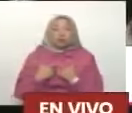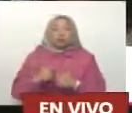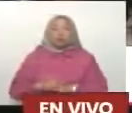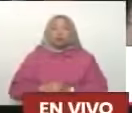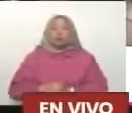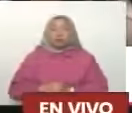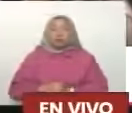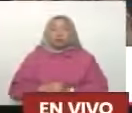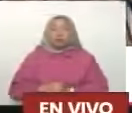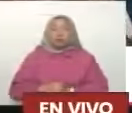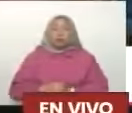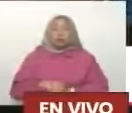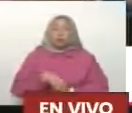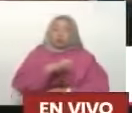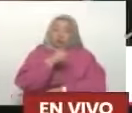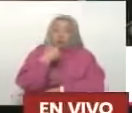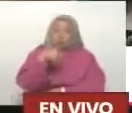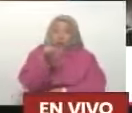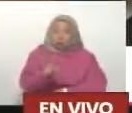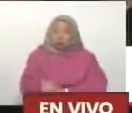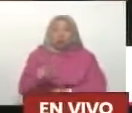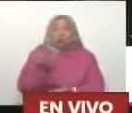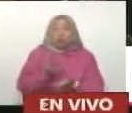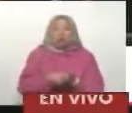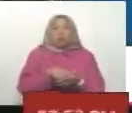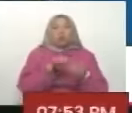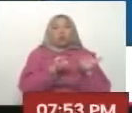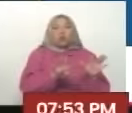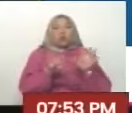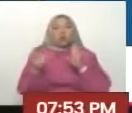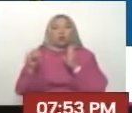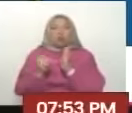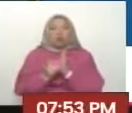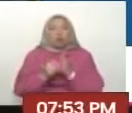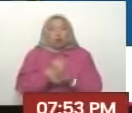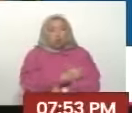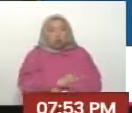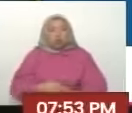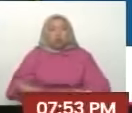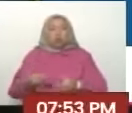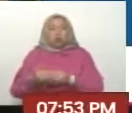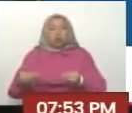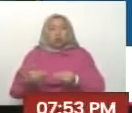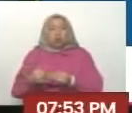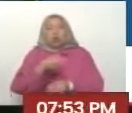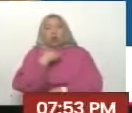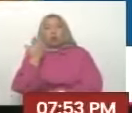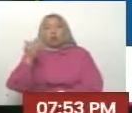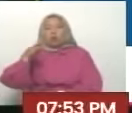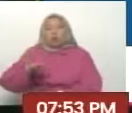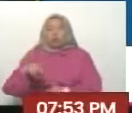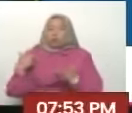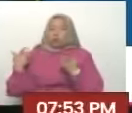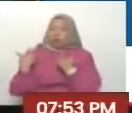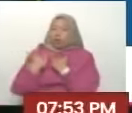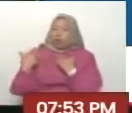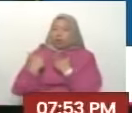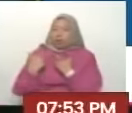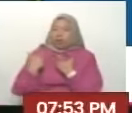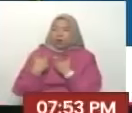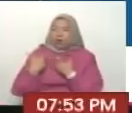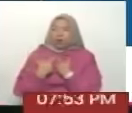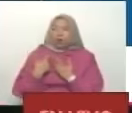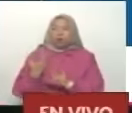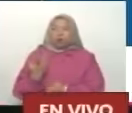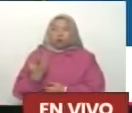creo que Es una inmoralidad Haber aprobado 95 mil millones De dólares Para la muerte Para la guerra Y para el genocidio Es una